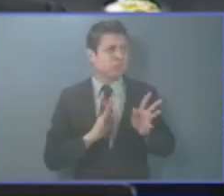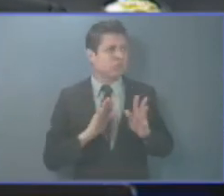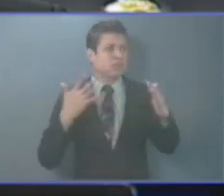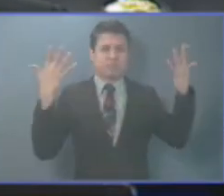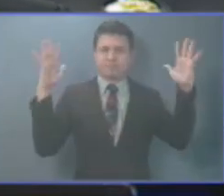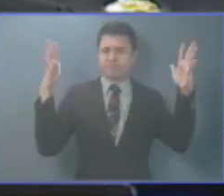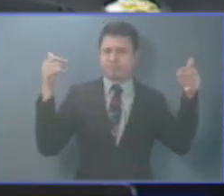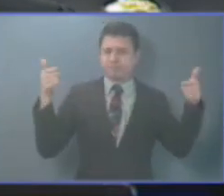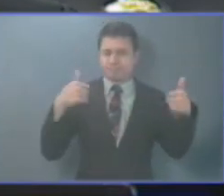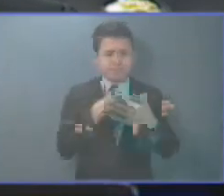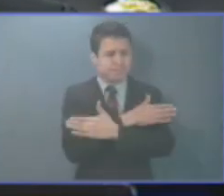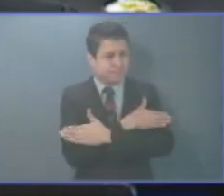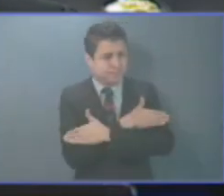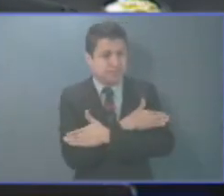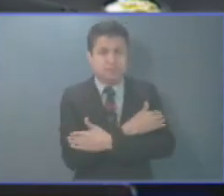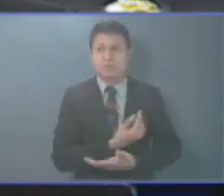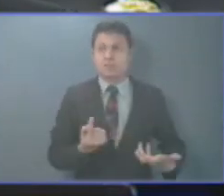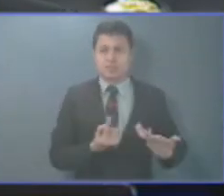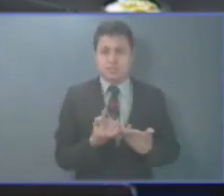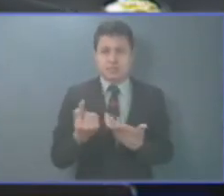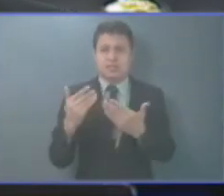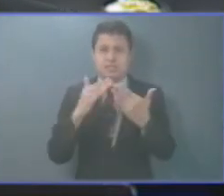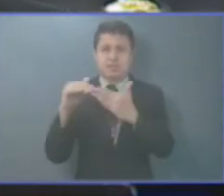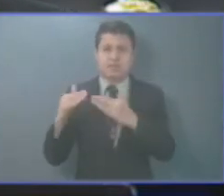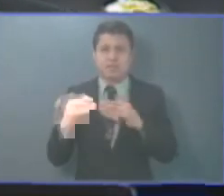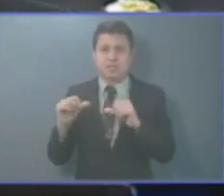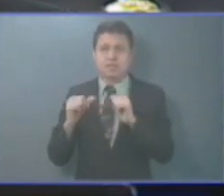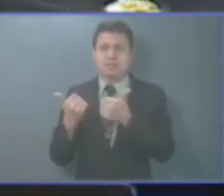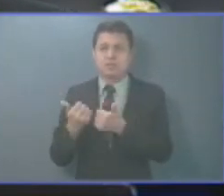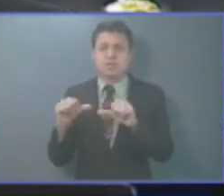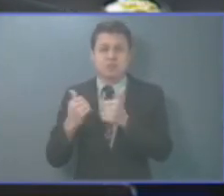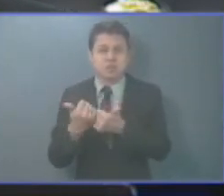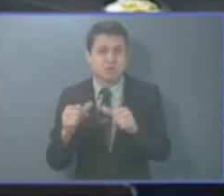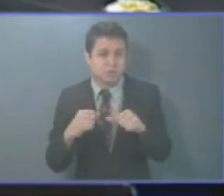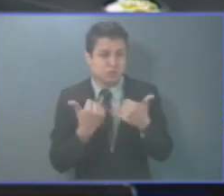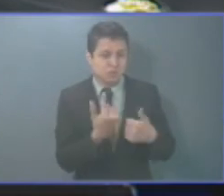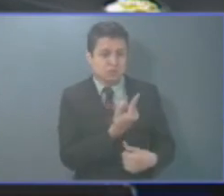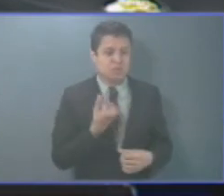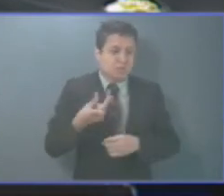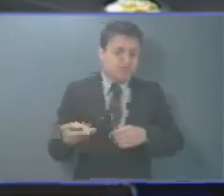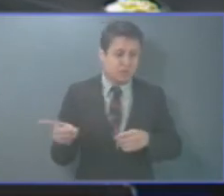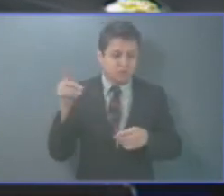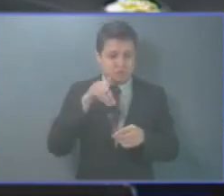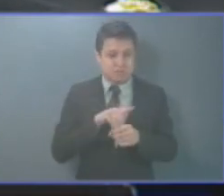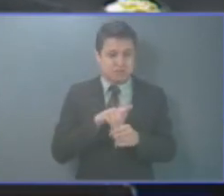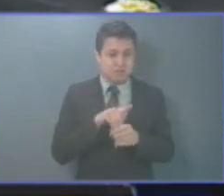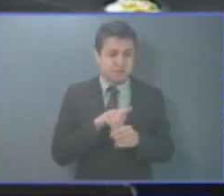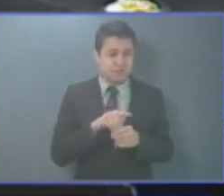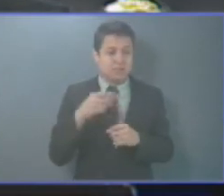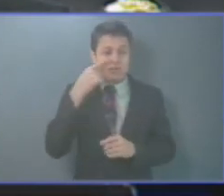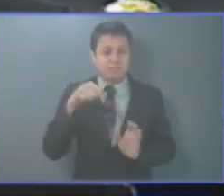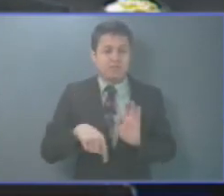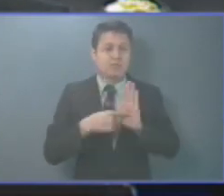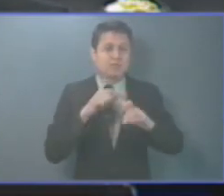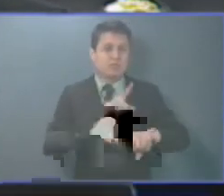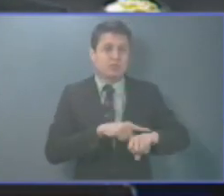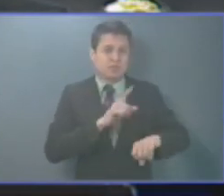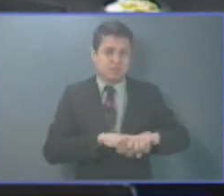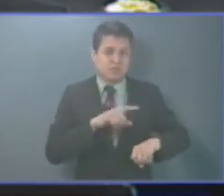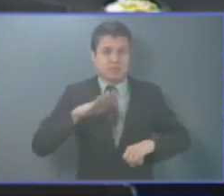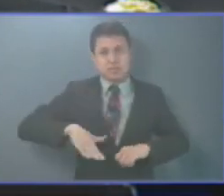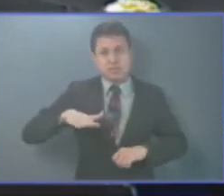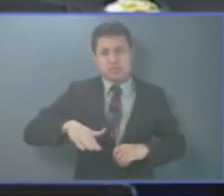felicitar a los líderes de las diferentes asociaciones de personas con discapacidad que se hacen presentes esta tarde.